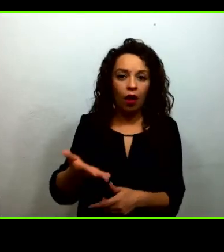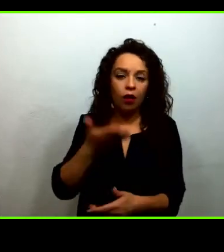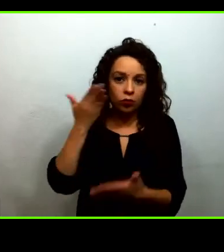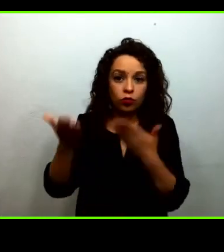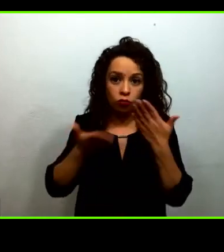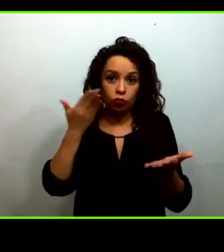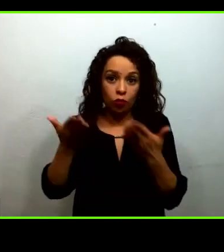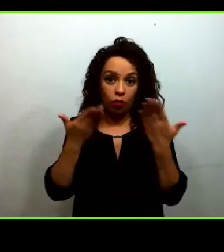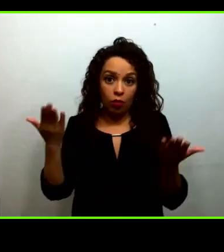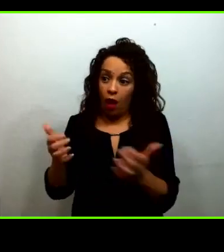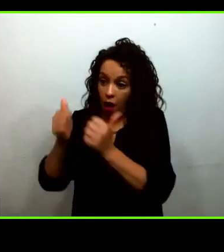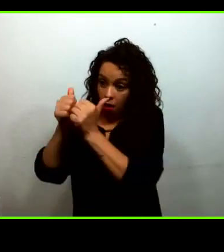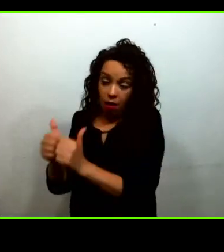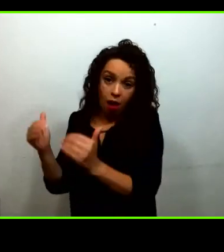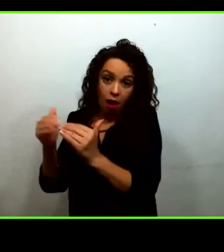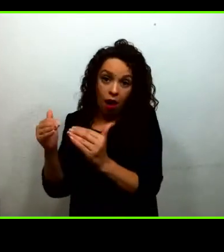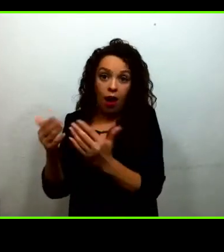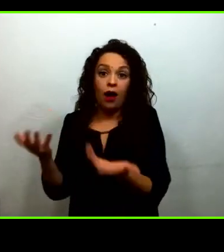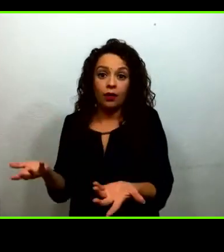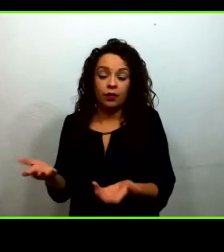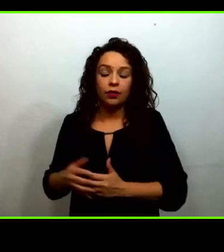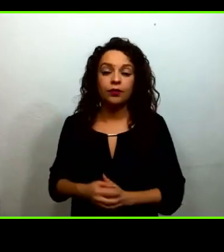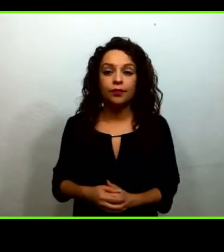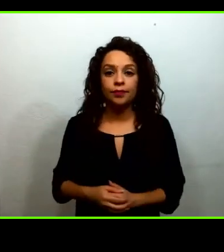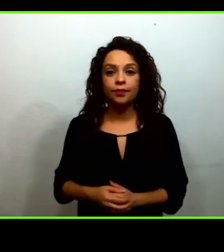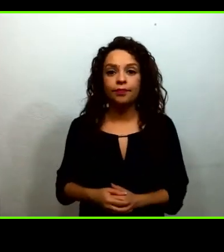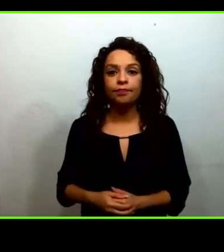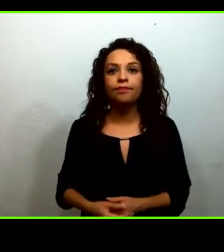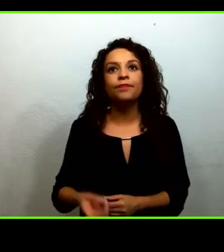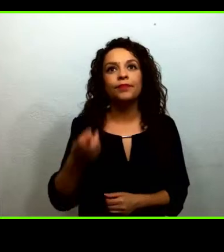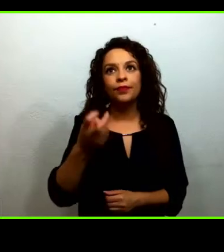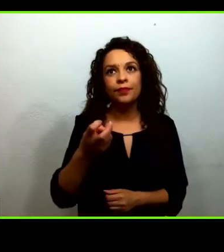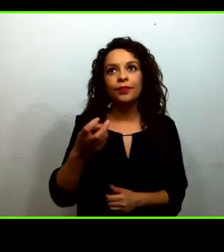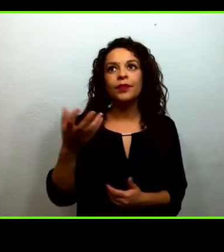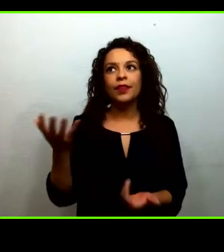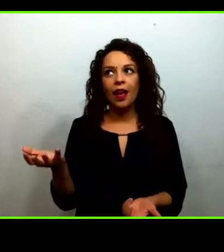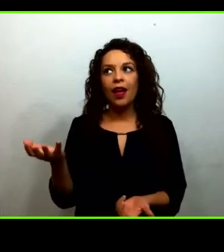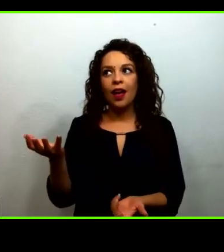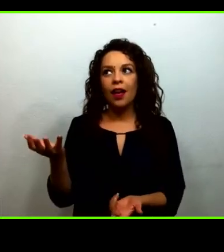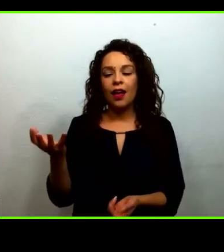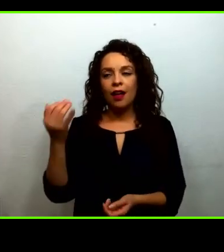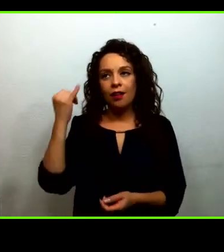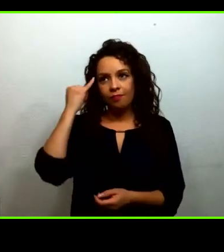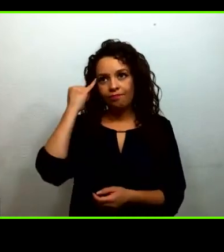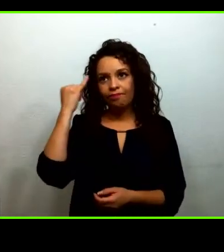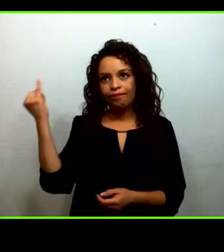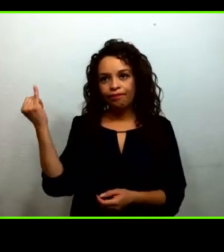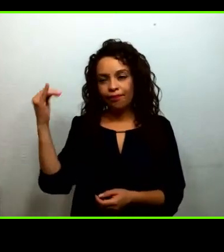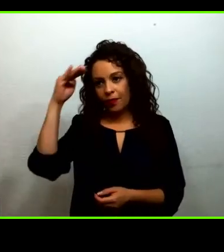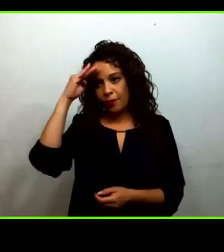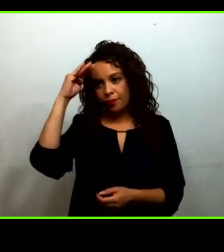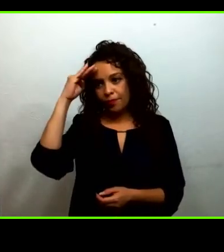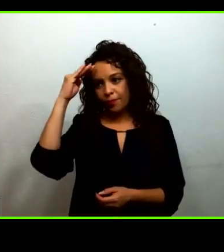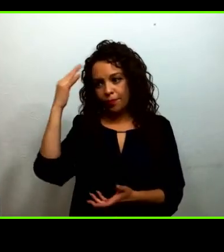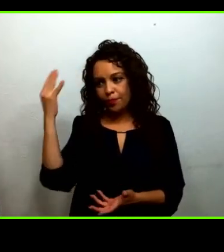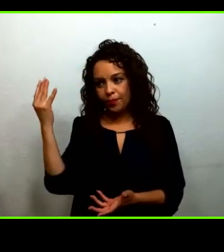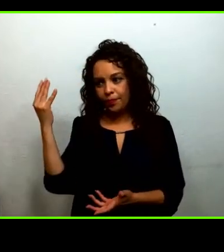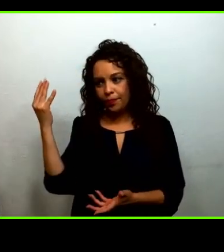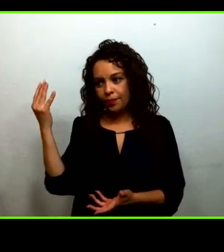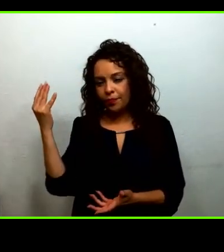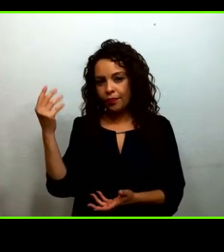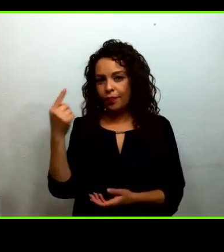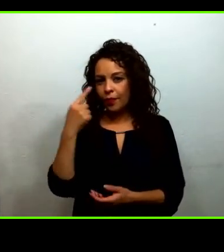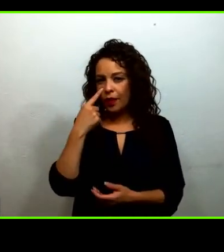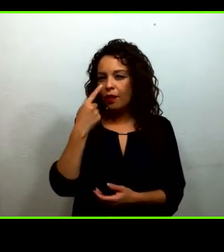y empezamos con un acercamiento que después se convirtió en una red de alianzas